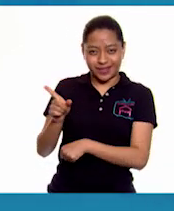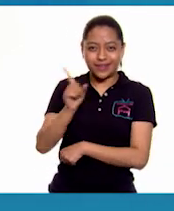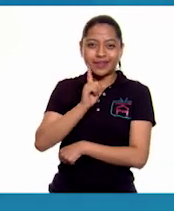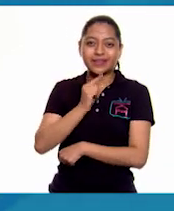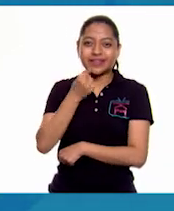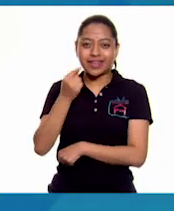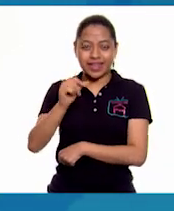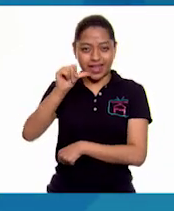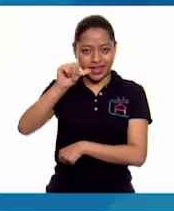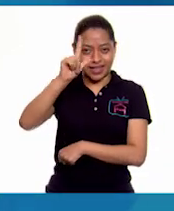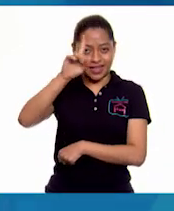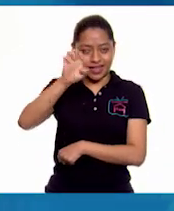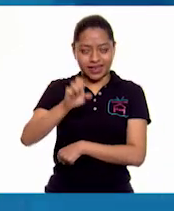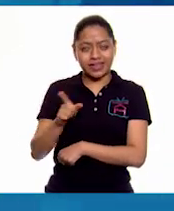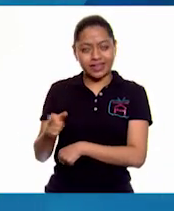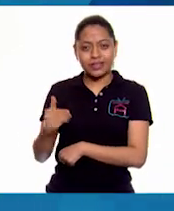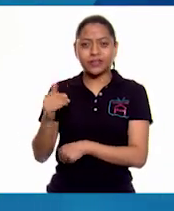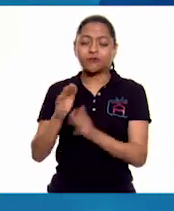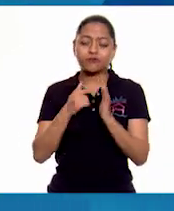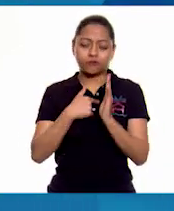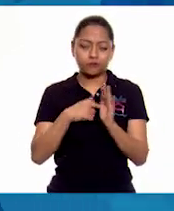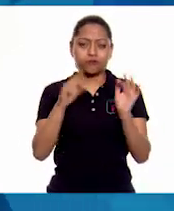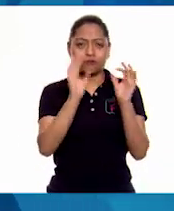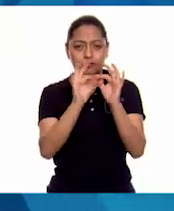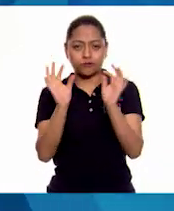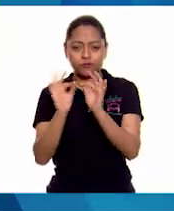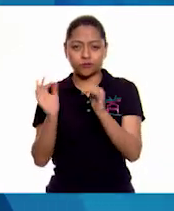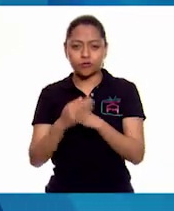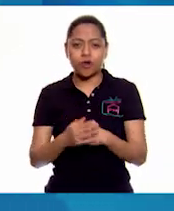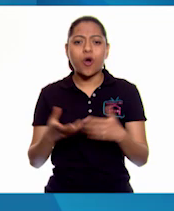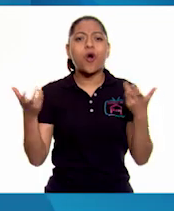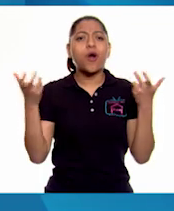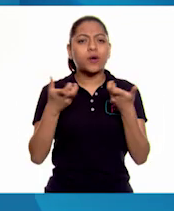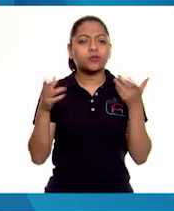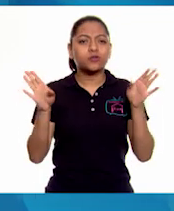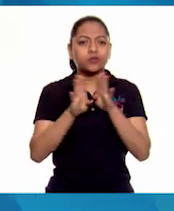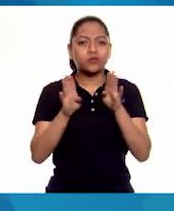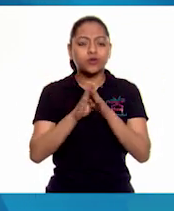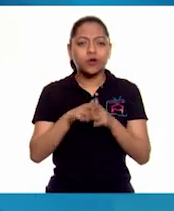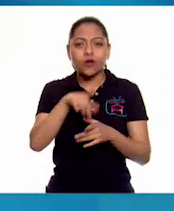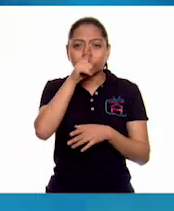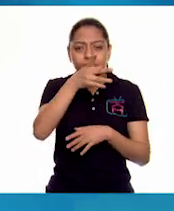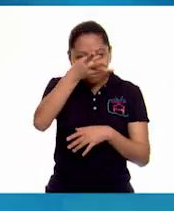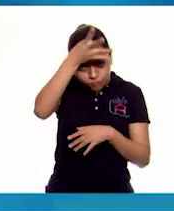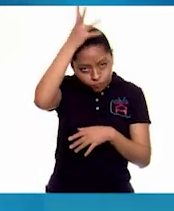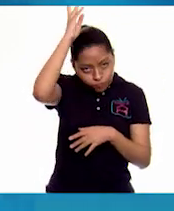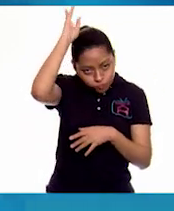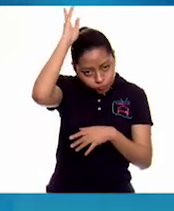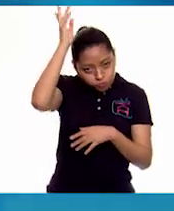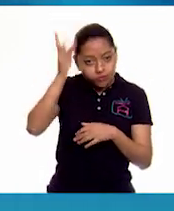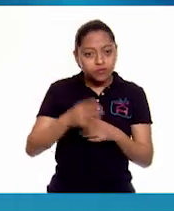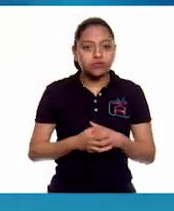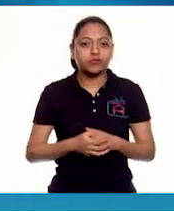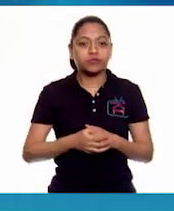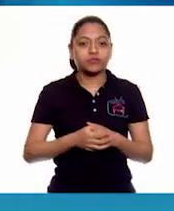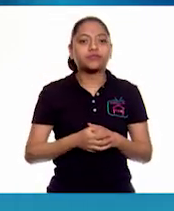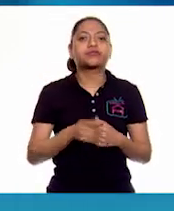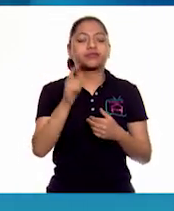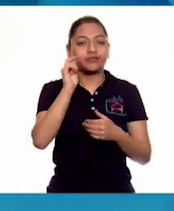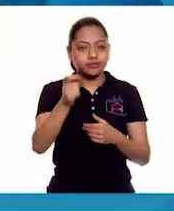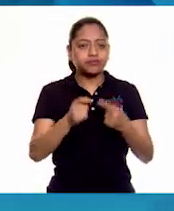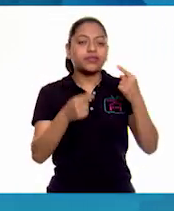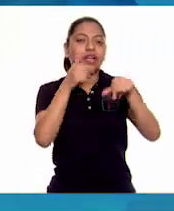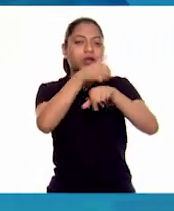quien me pidió que por favor les explicara cómo hago un gallito a base de fracciones de círculo que